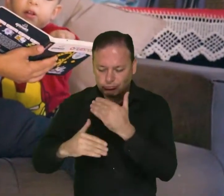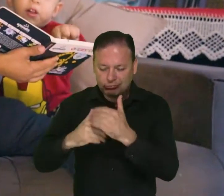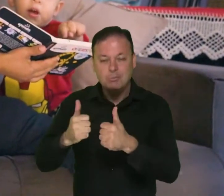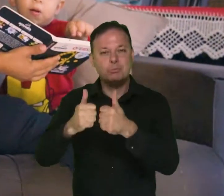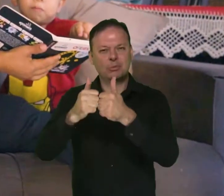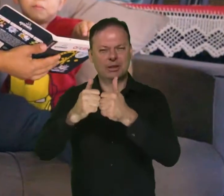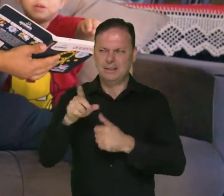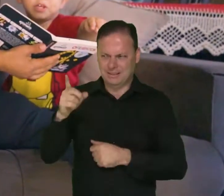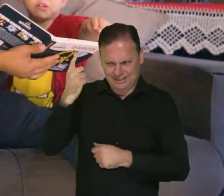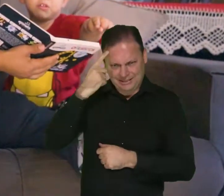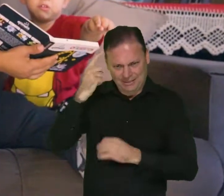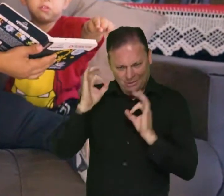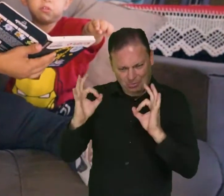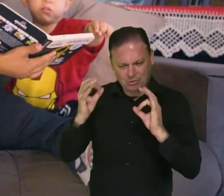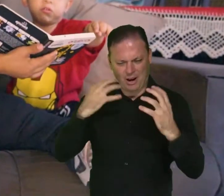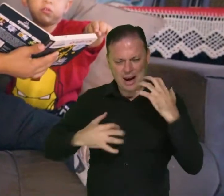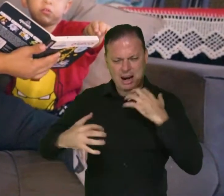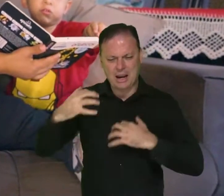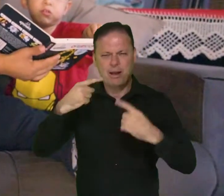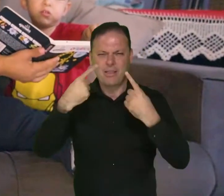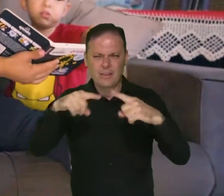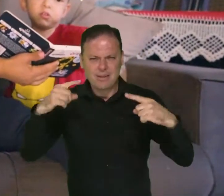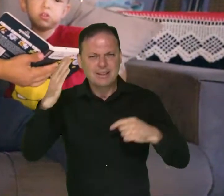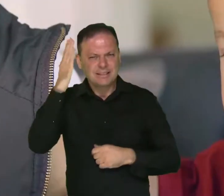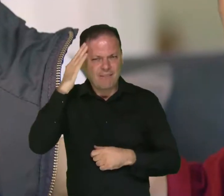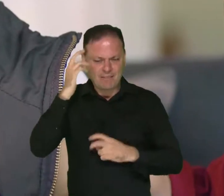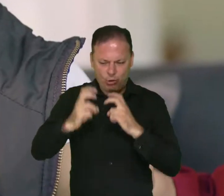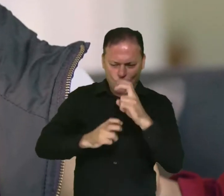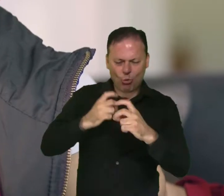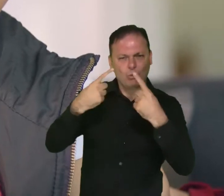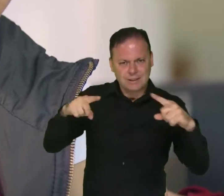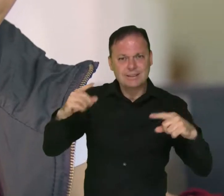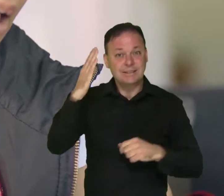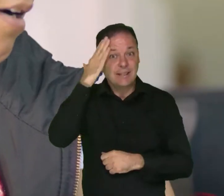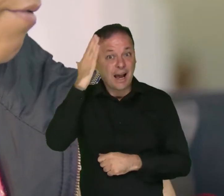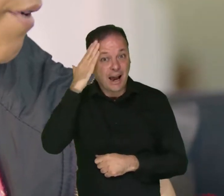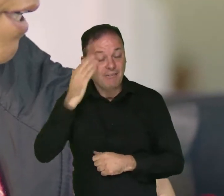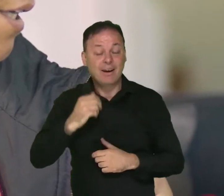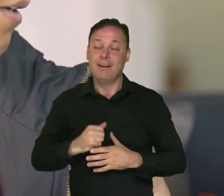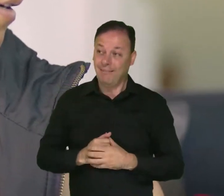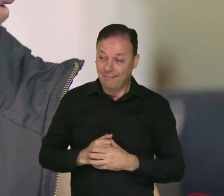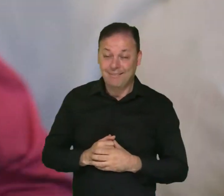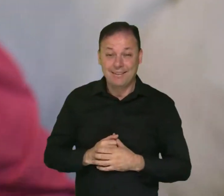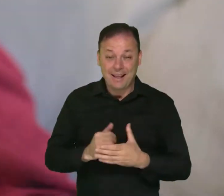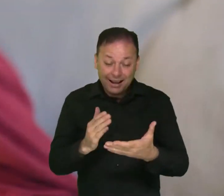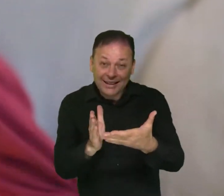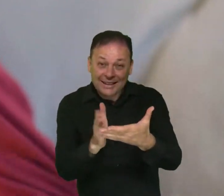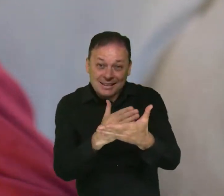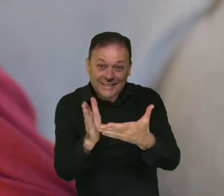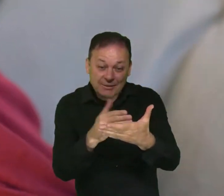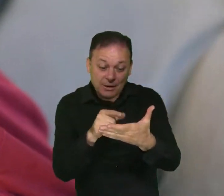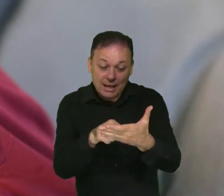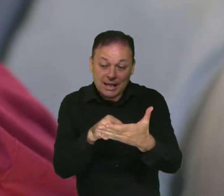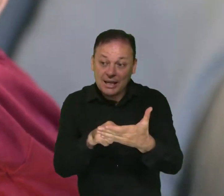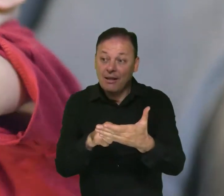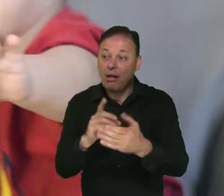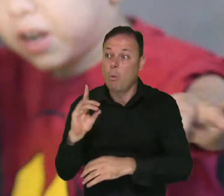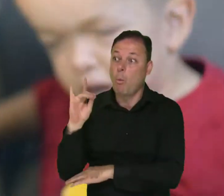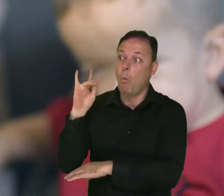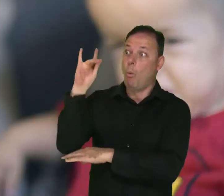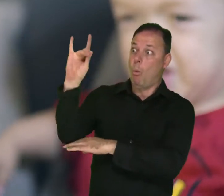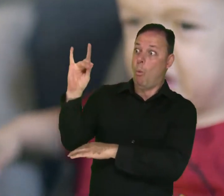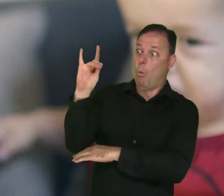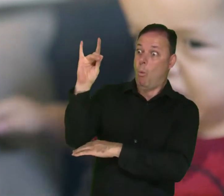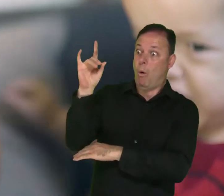Ya ubica toditos, toditos los animales, ya ubica toditos los colores. Por ejemplo, hay un librito que es así de grande, la jirafa, no sé qué.